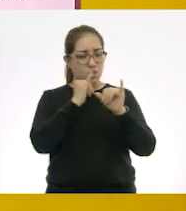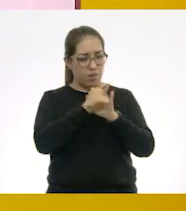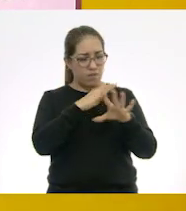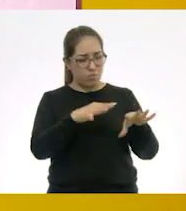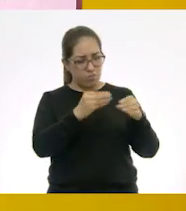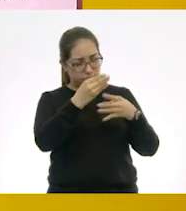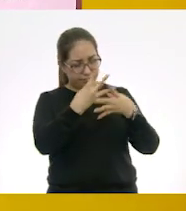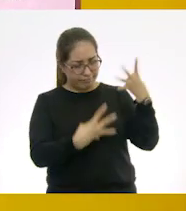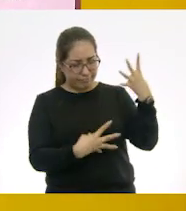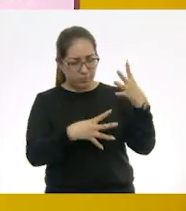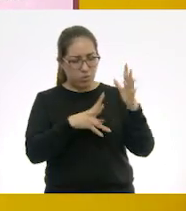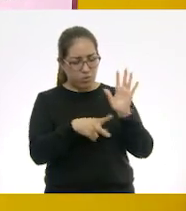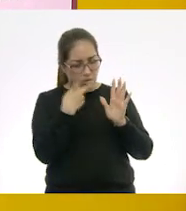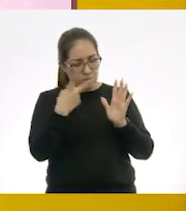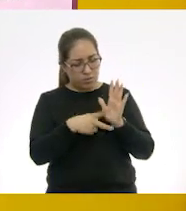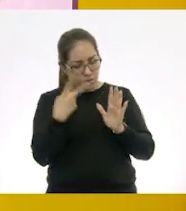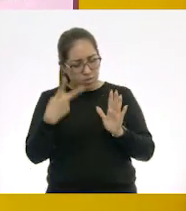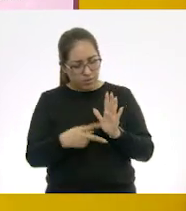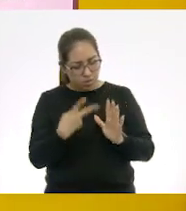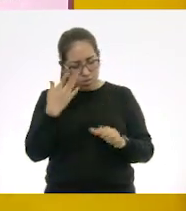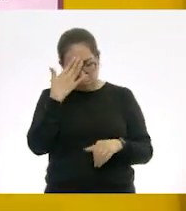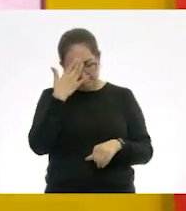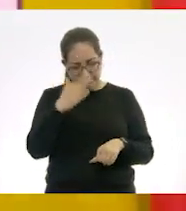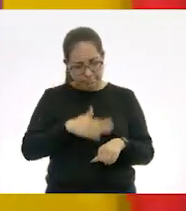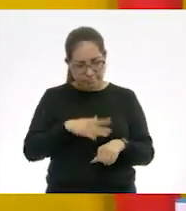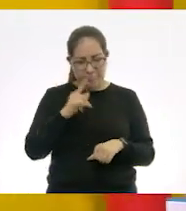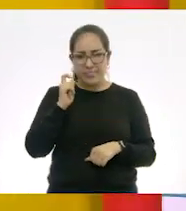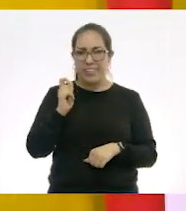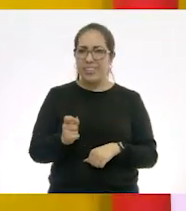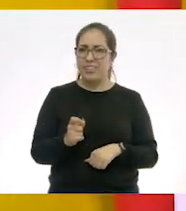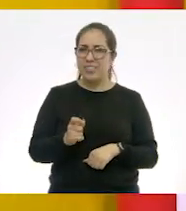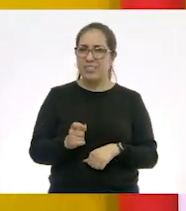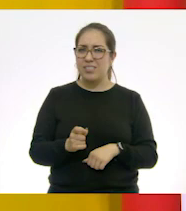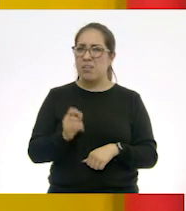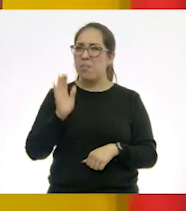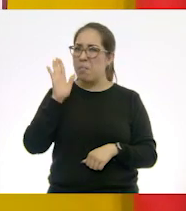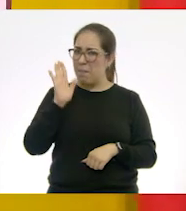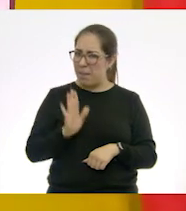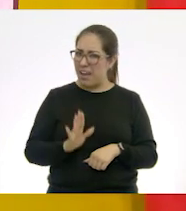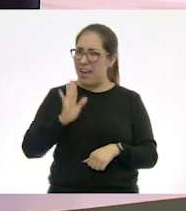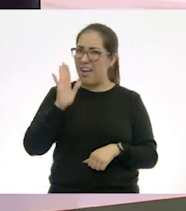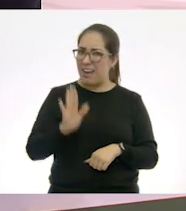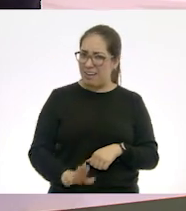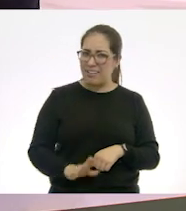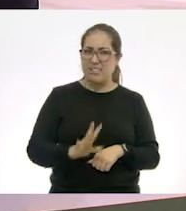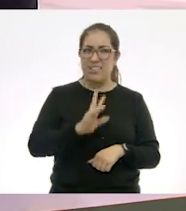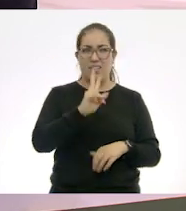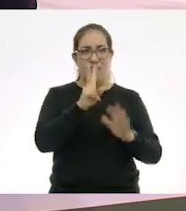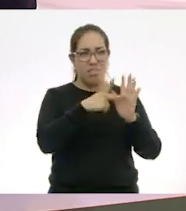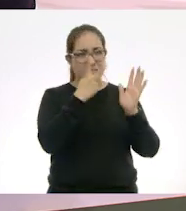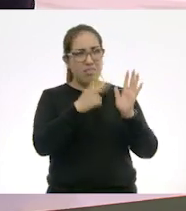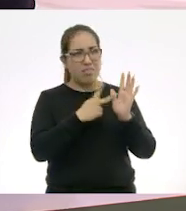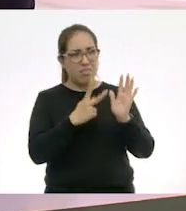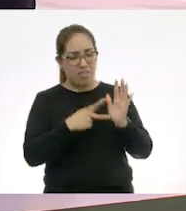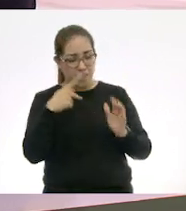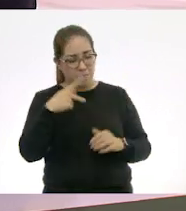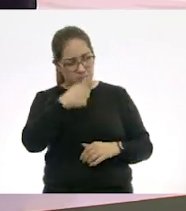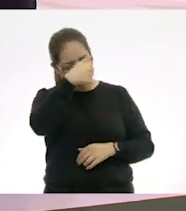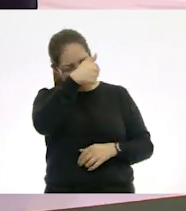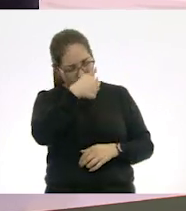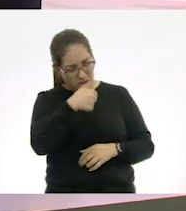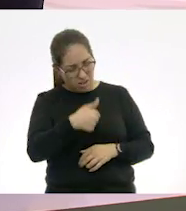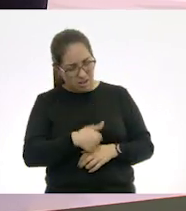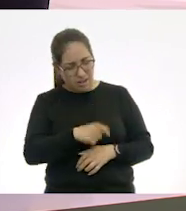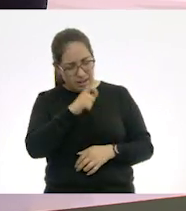casi todas se repiten. Quiere decir que... Parecería que se repiten, pero cada una te está dando un elemento más.